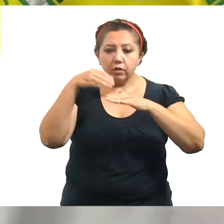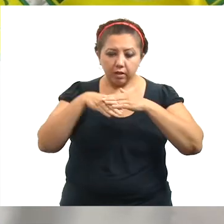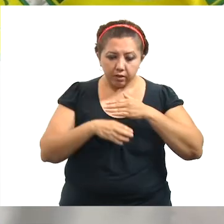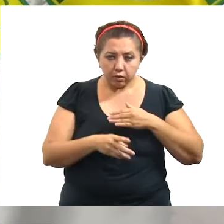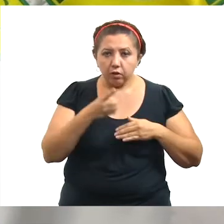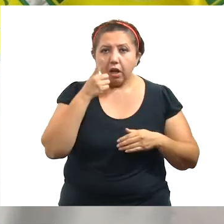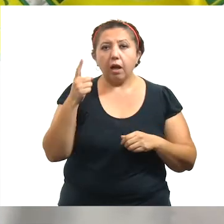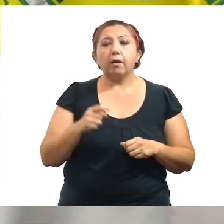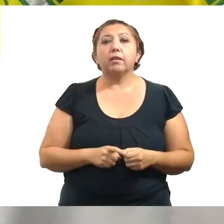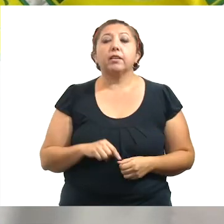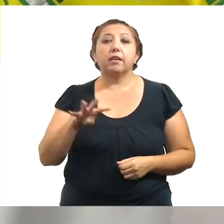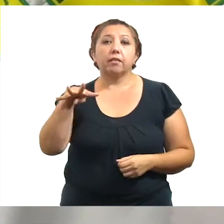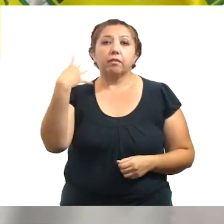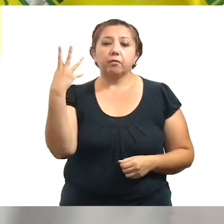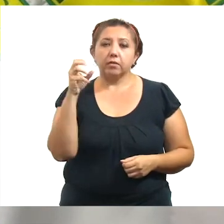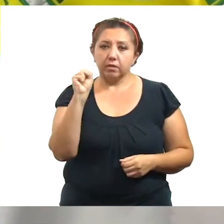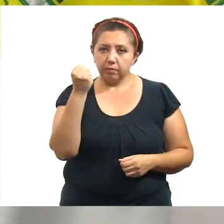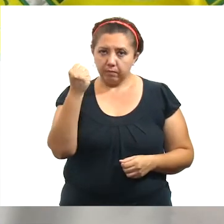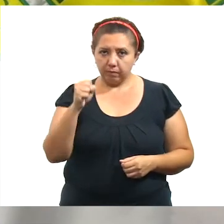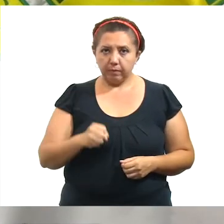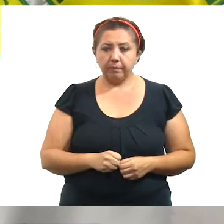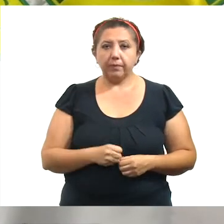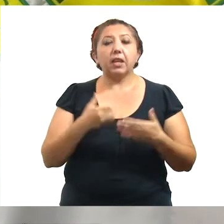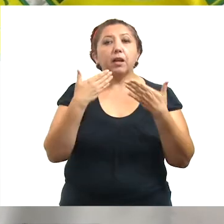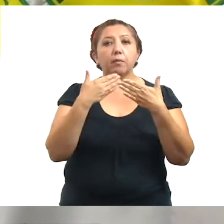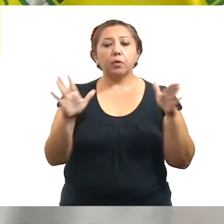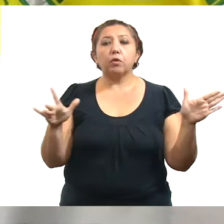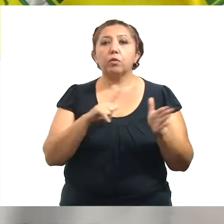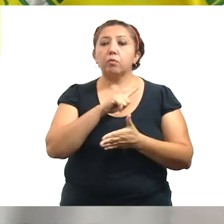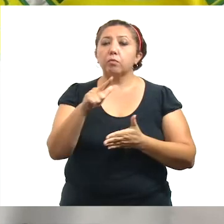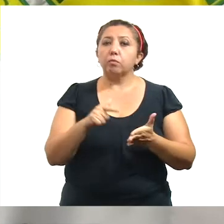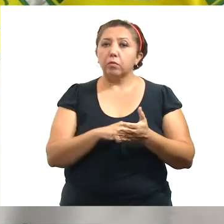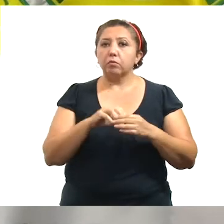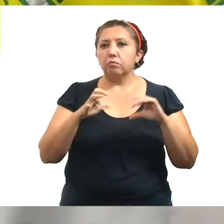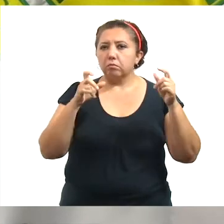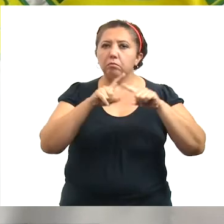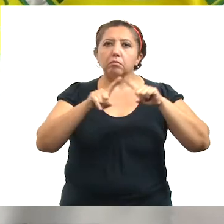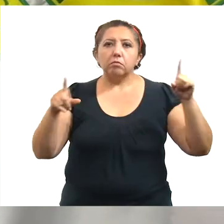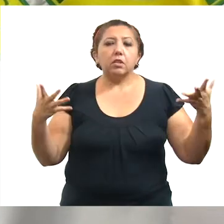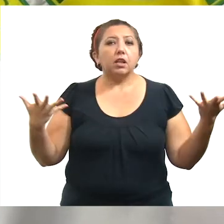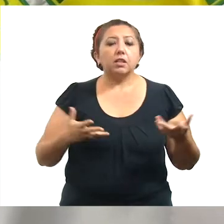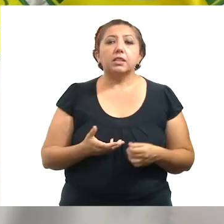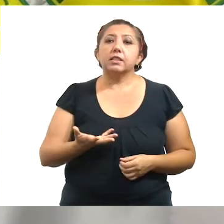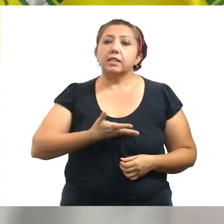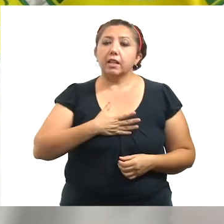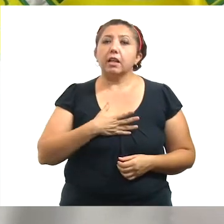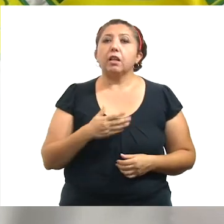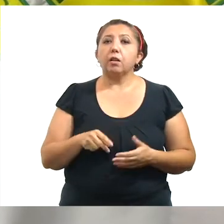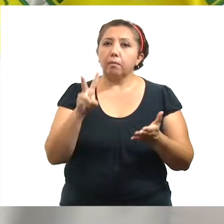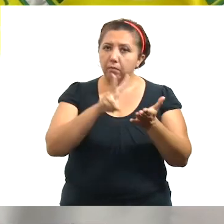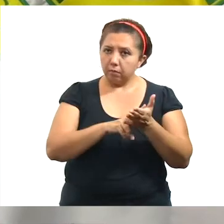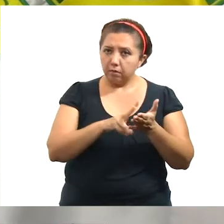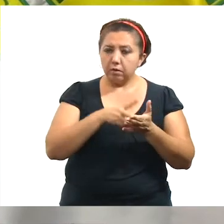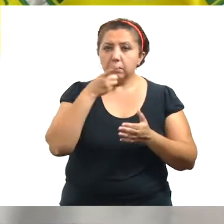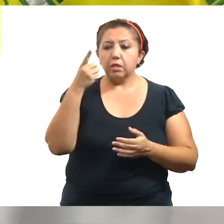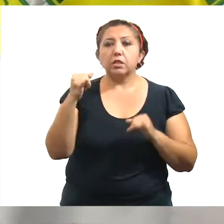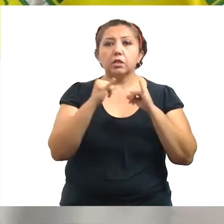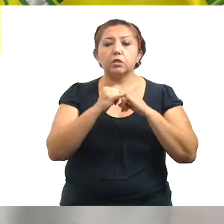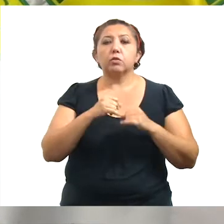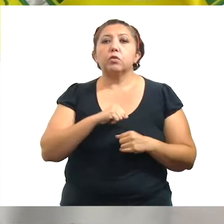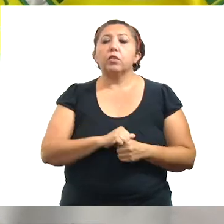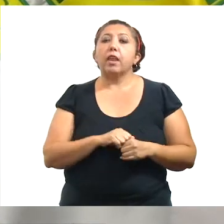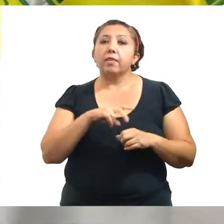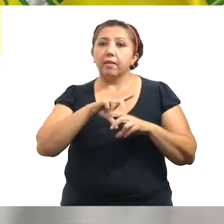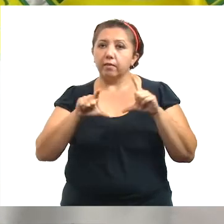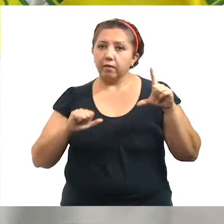haciendas a partir del 14 de septiembre. La apertura de zonas arqueológicas se realizará en cuanto se cuente con el aval del Instituto Nacional de